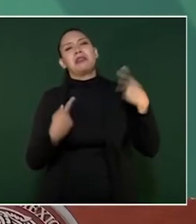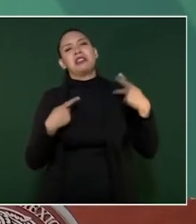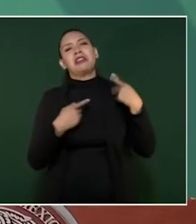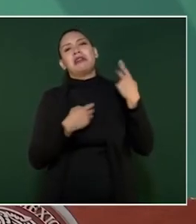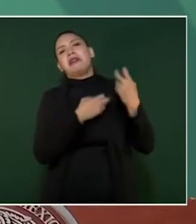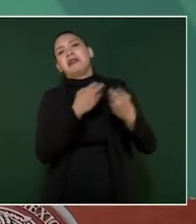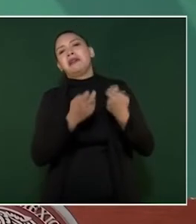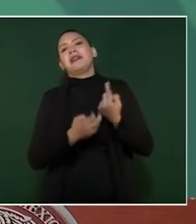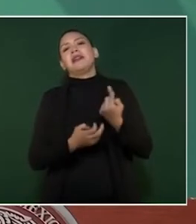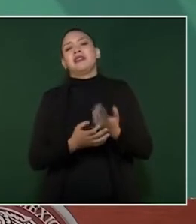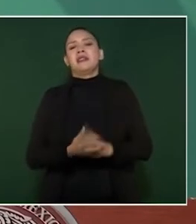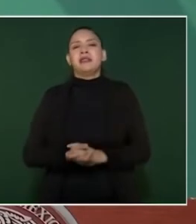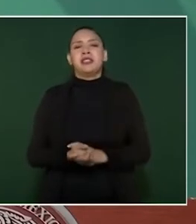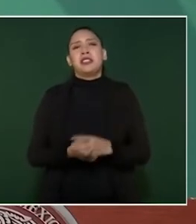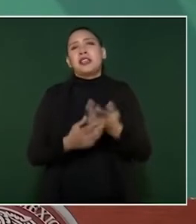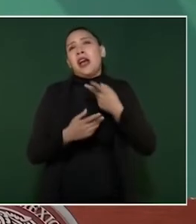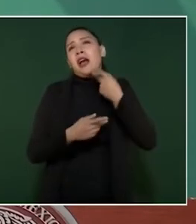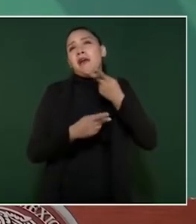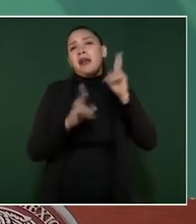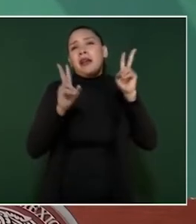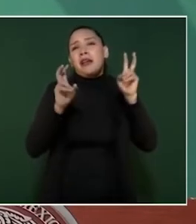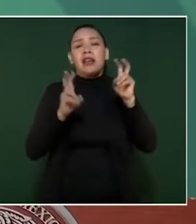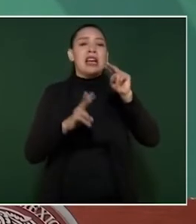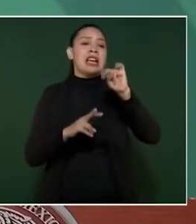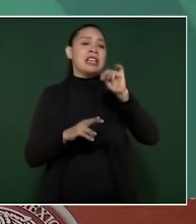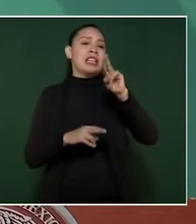De que eran ninis,